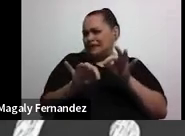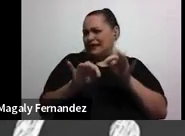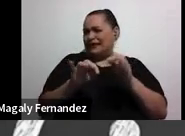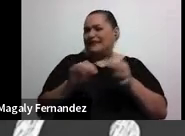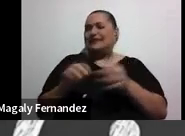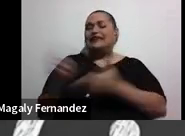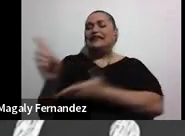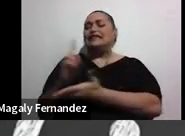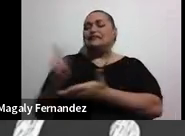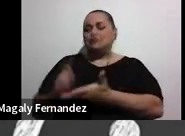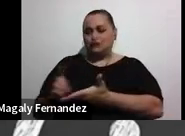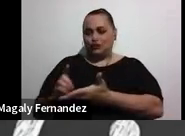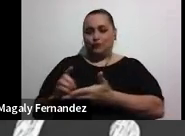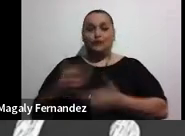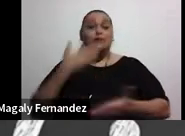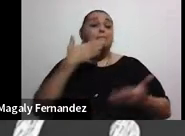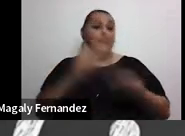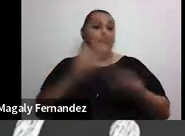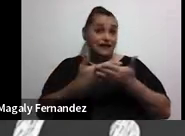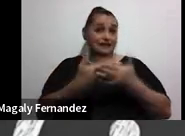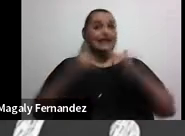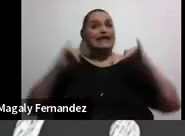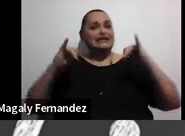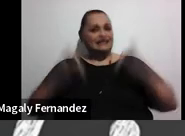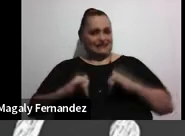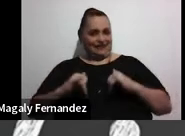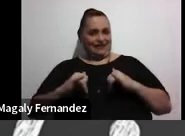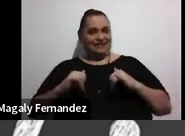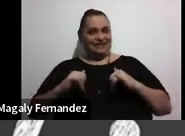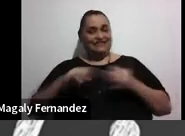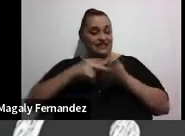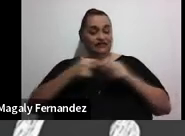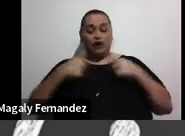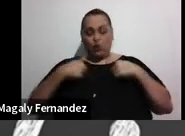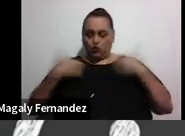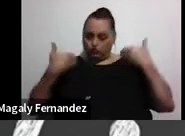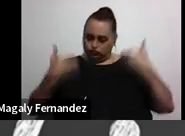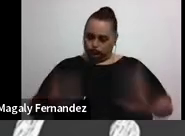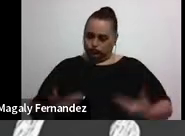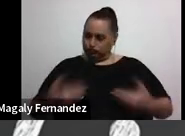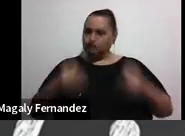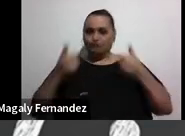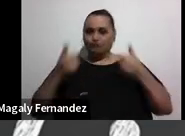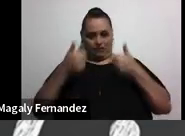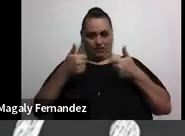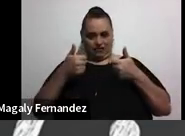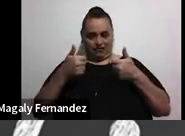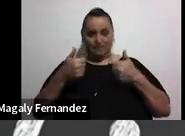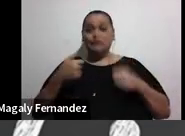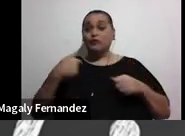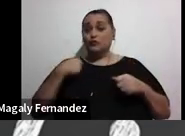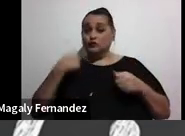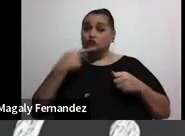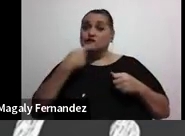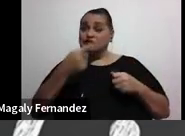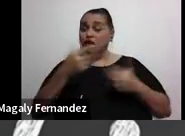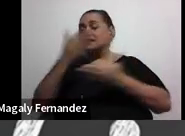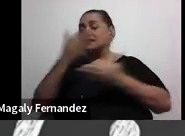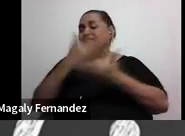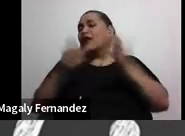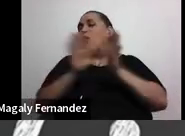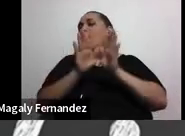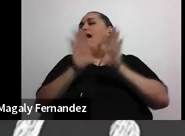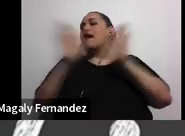Bienestar. O como se podría entender, estar bien. Y estar bien, como les digo, es algo bastante amplio.